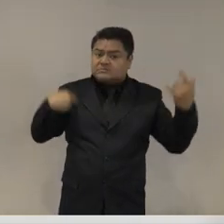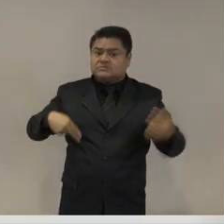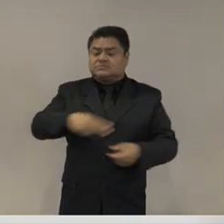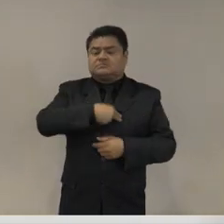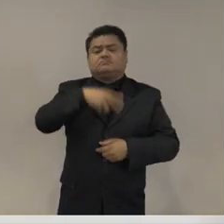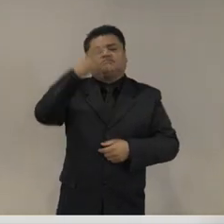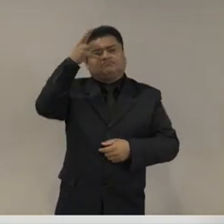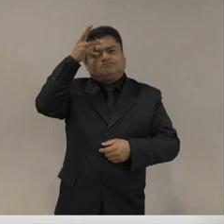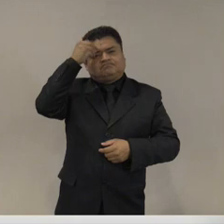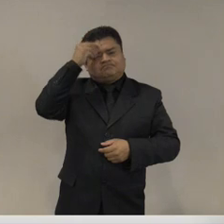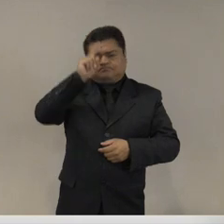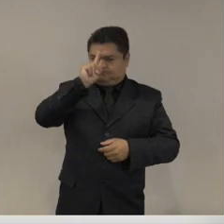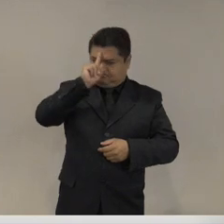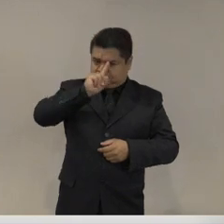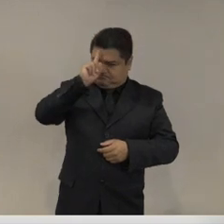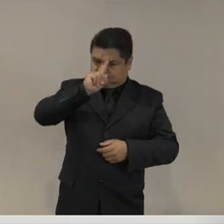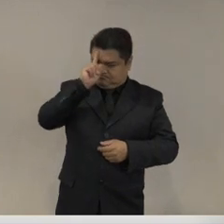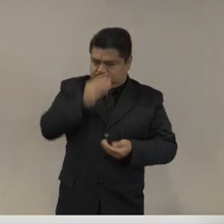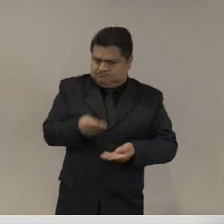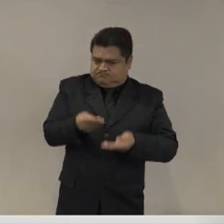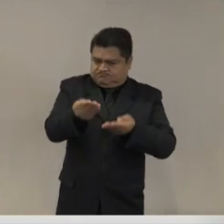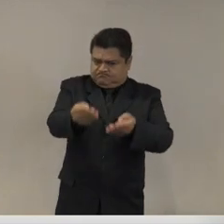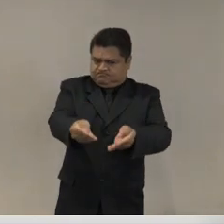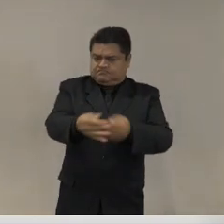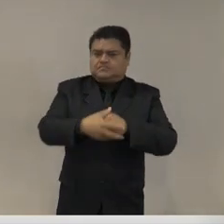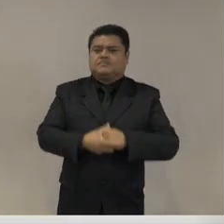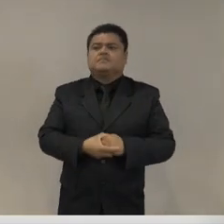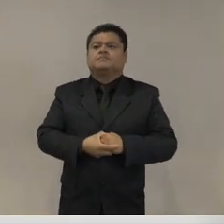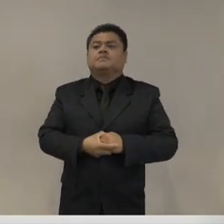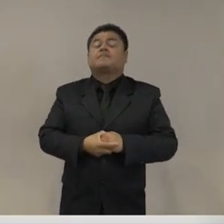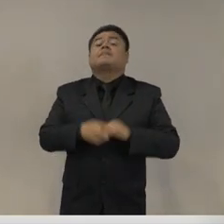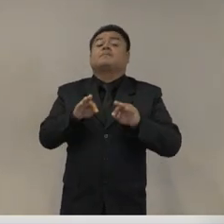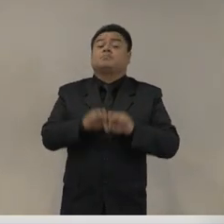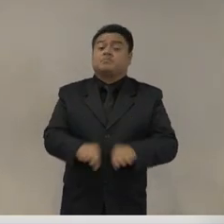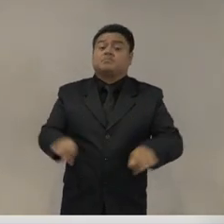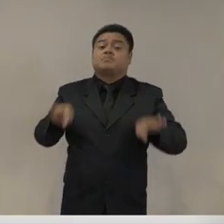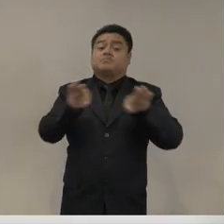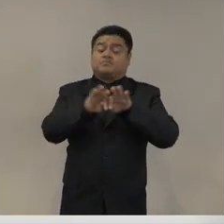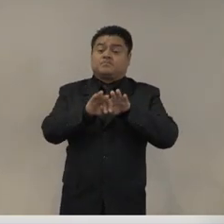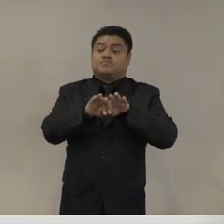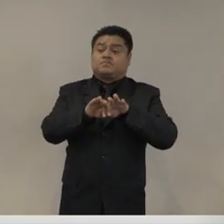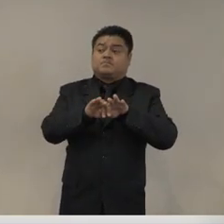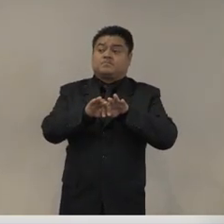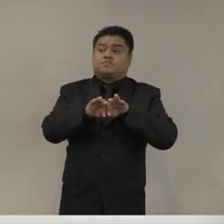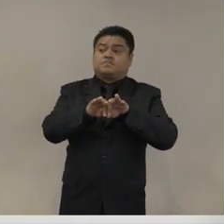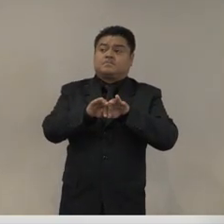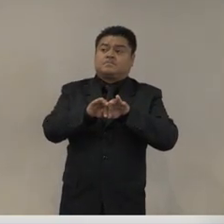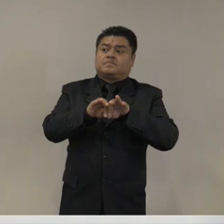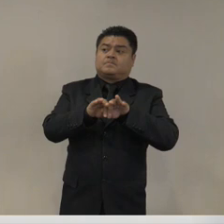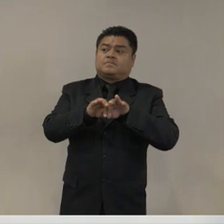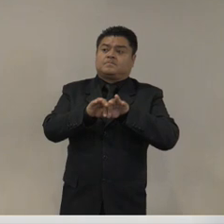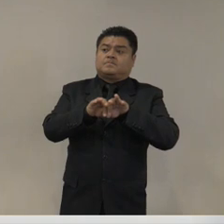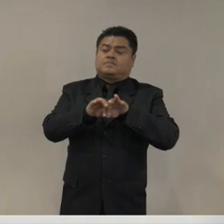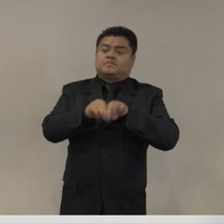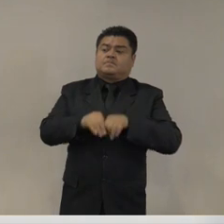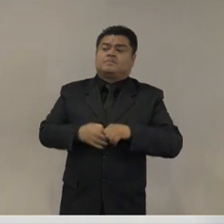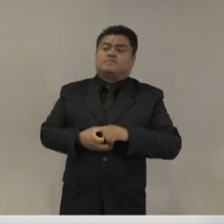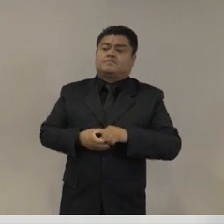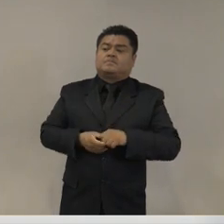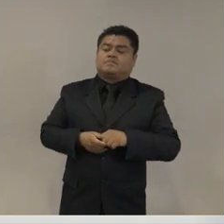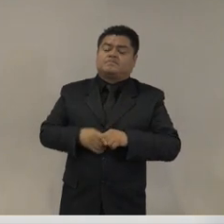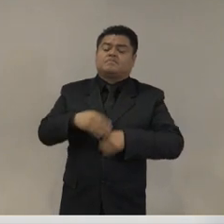creo que es ser importante reformar para generar una seguridad en